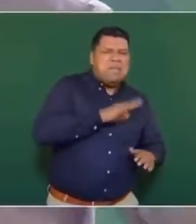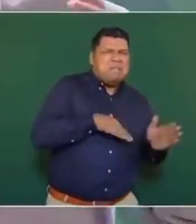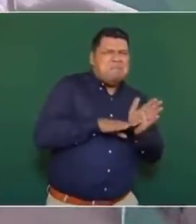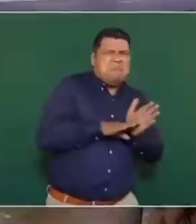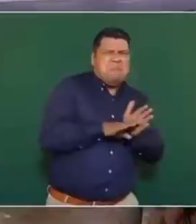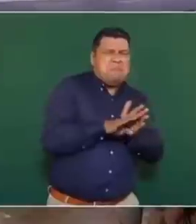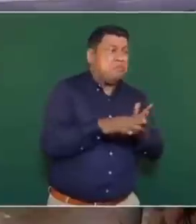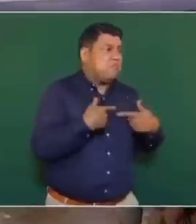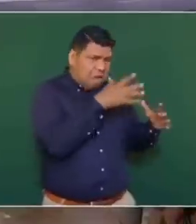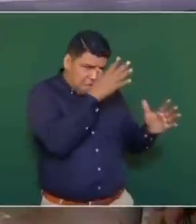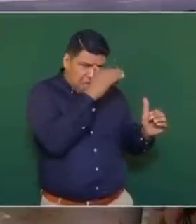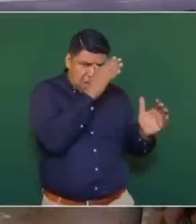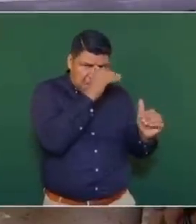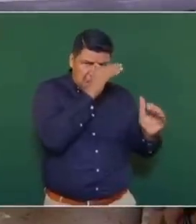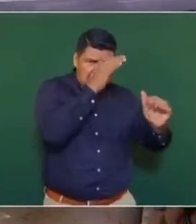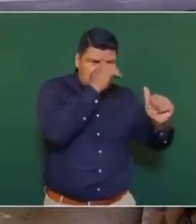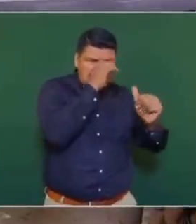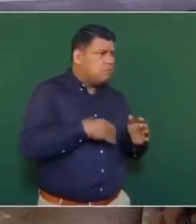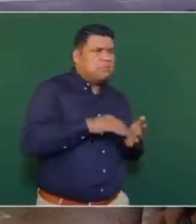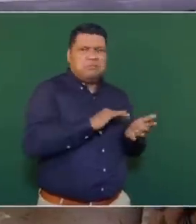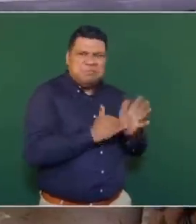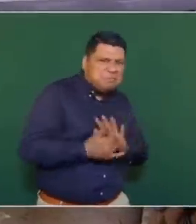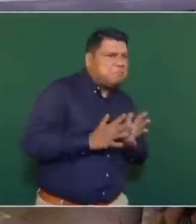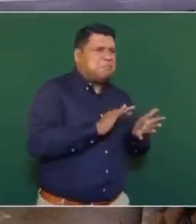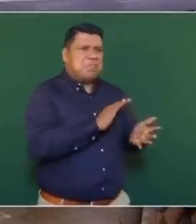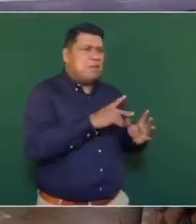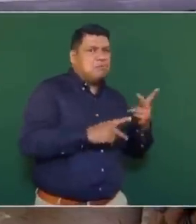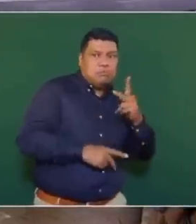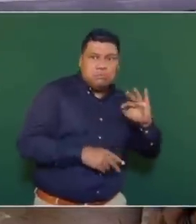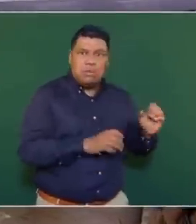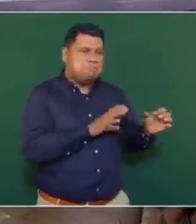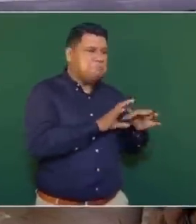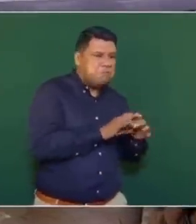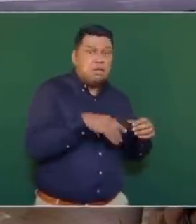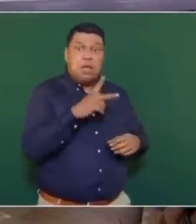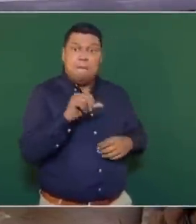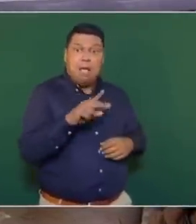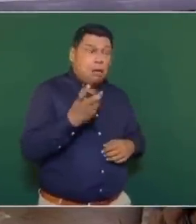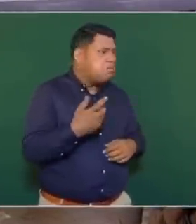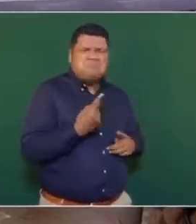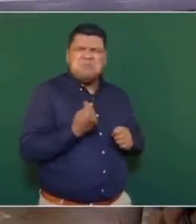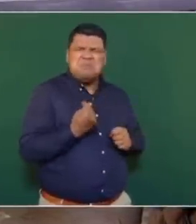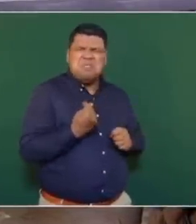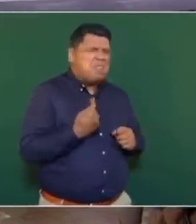Entonces, hizo acuerdos con todos. De acuerdo con el PRI, siendo él del PAN.